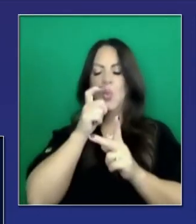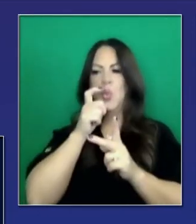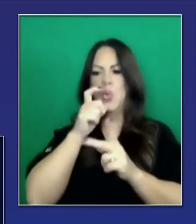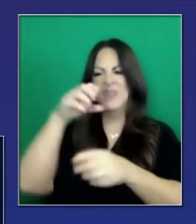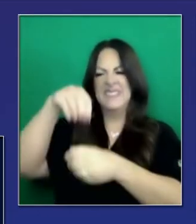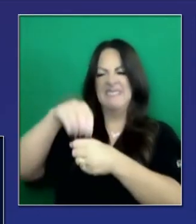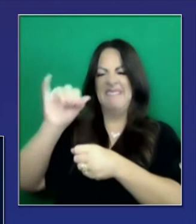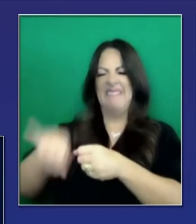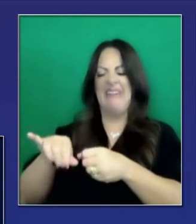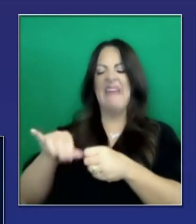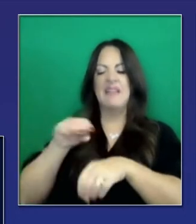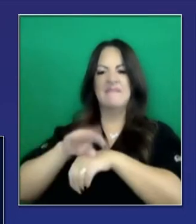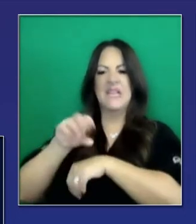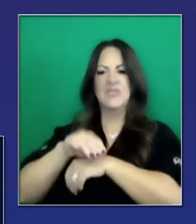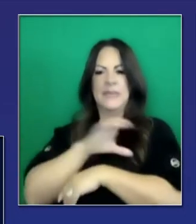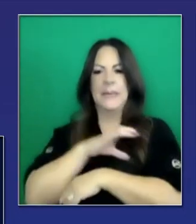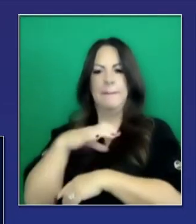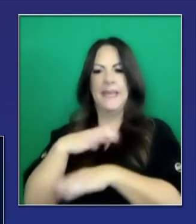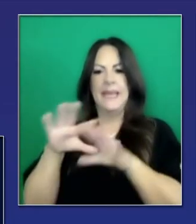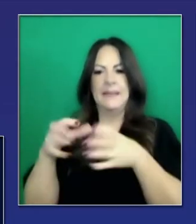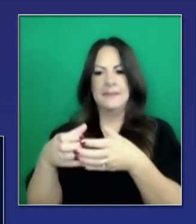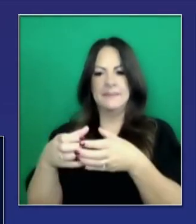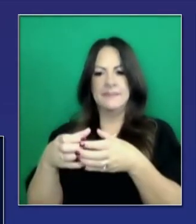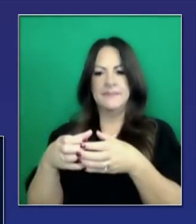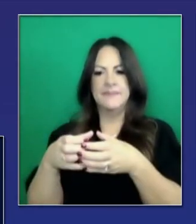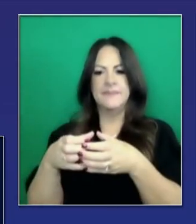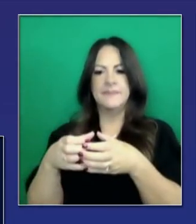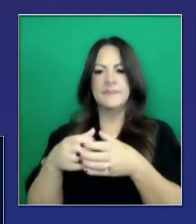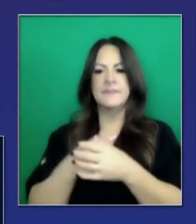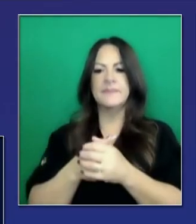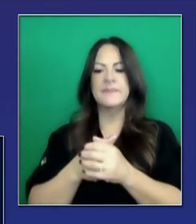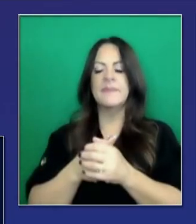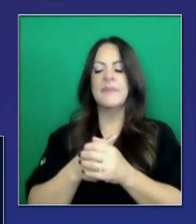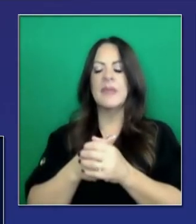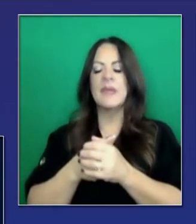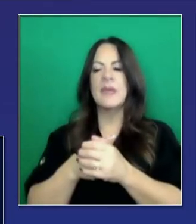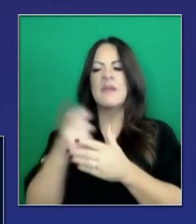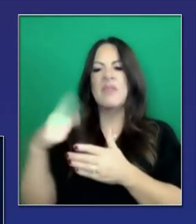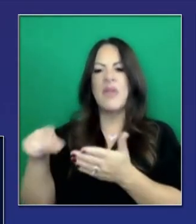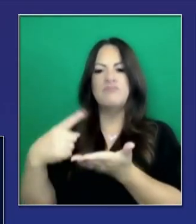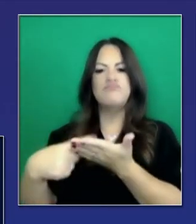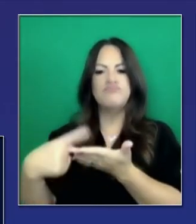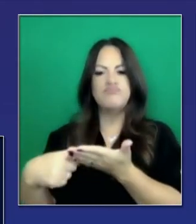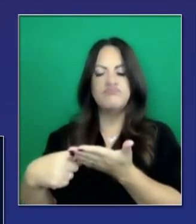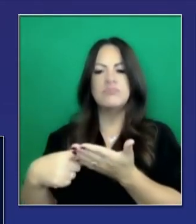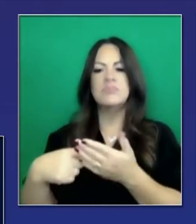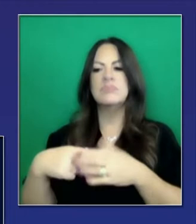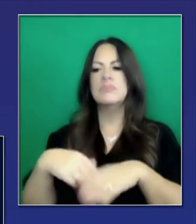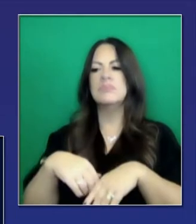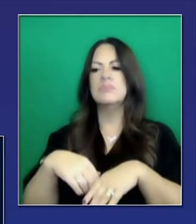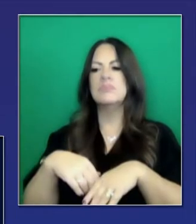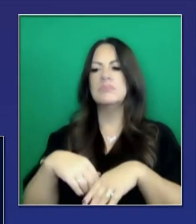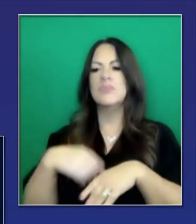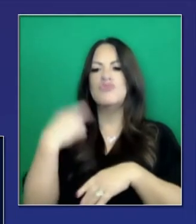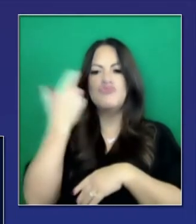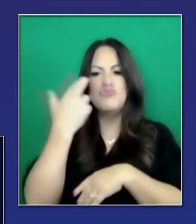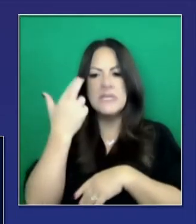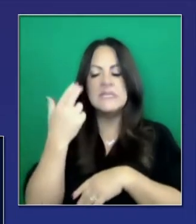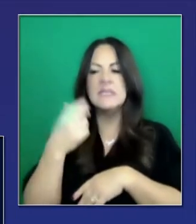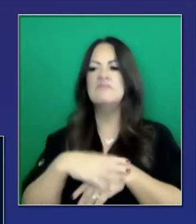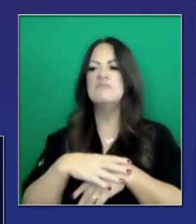60 miembros que es de la comunidad, el cual tiene un diálogo público discutiendo los méritos